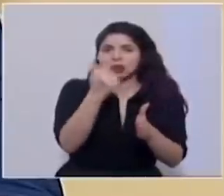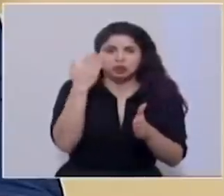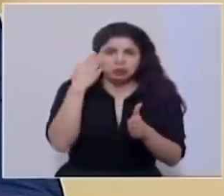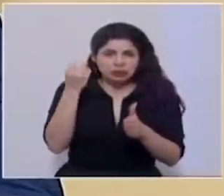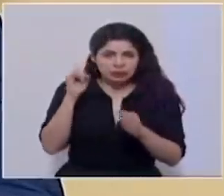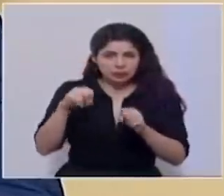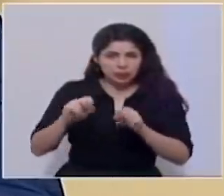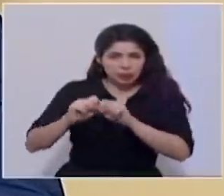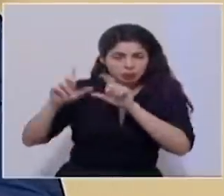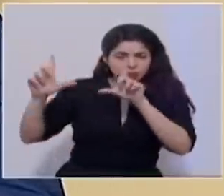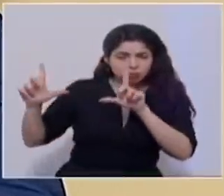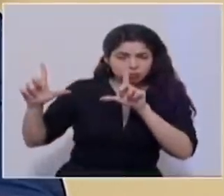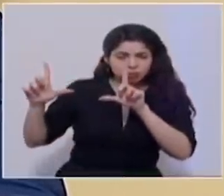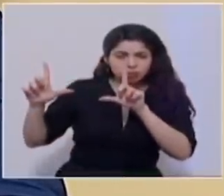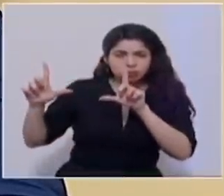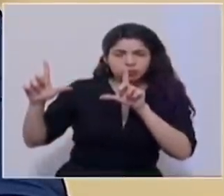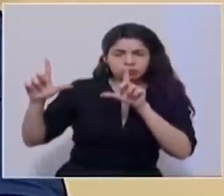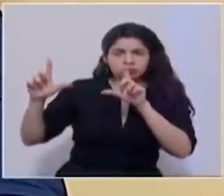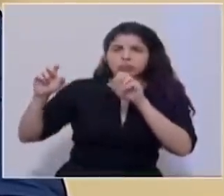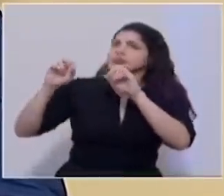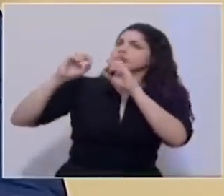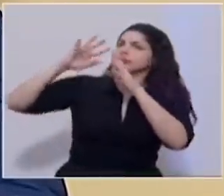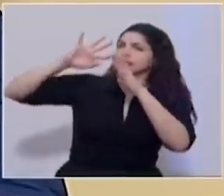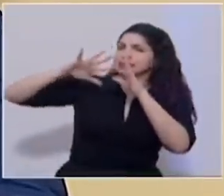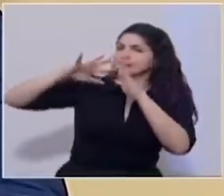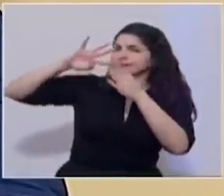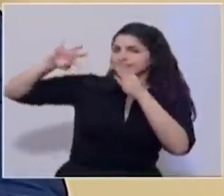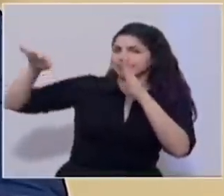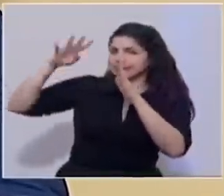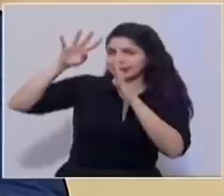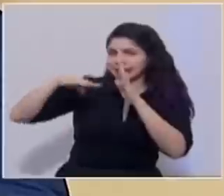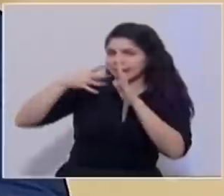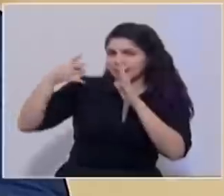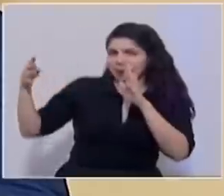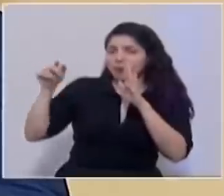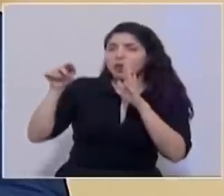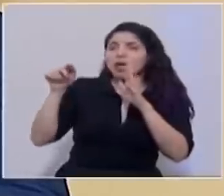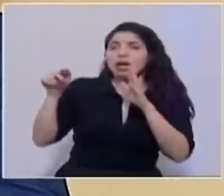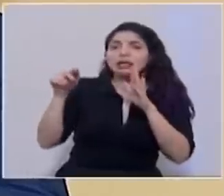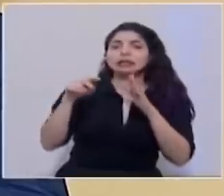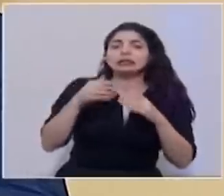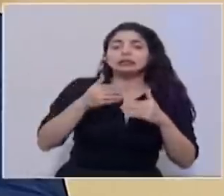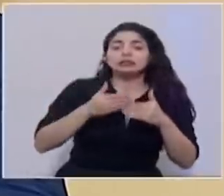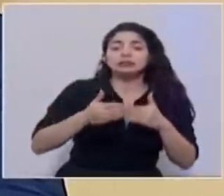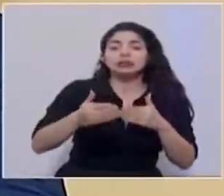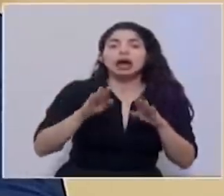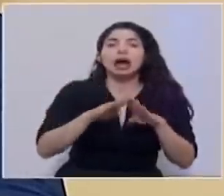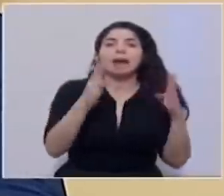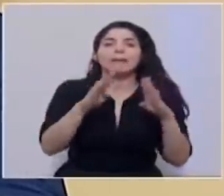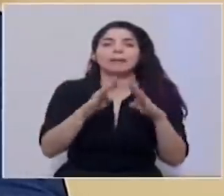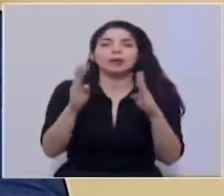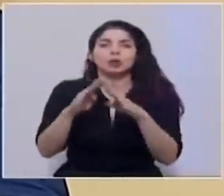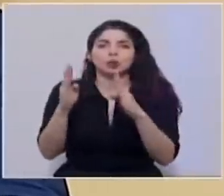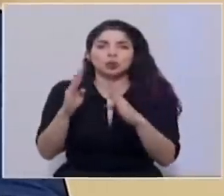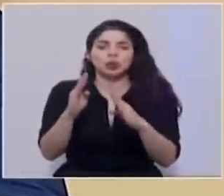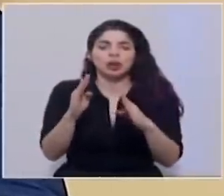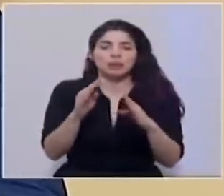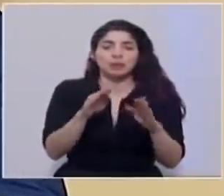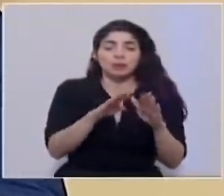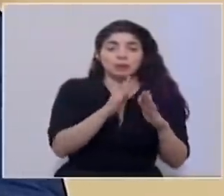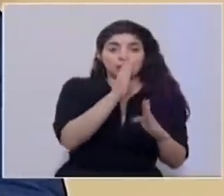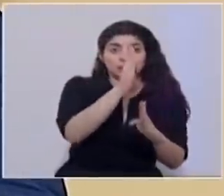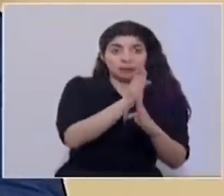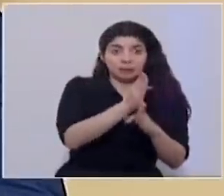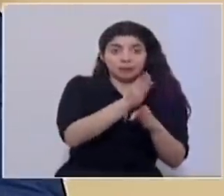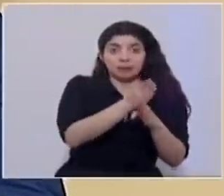el esquema, es una fase de apertura. Esta fase de apertura va a